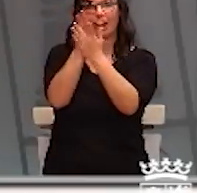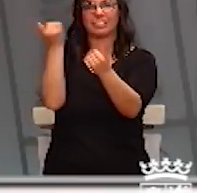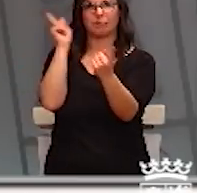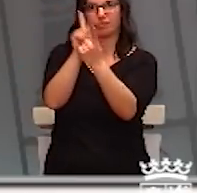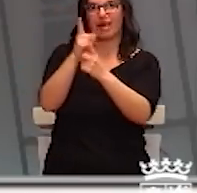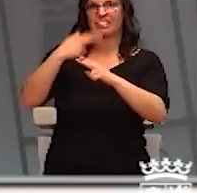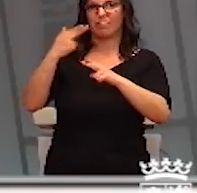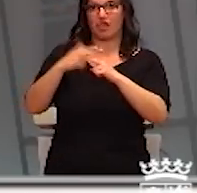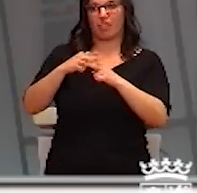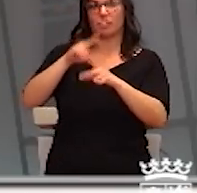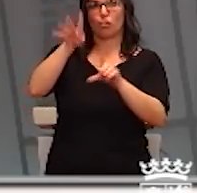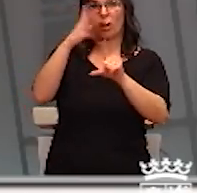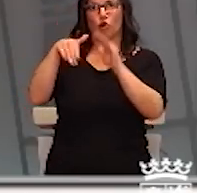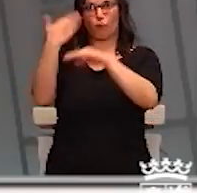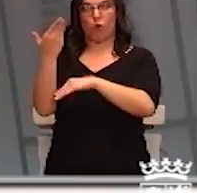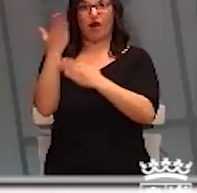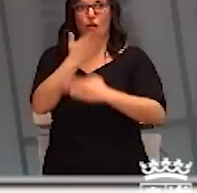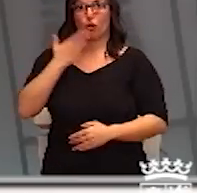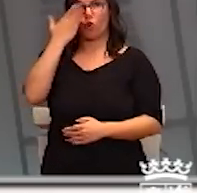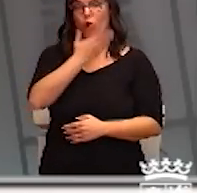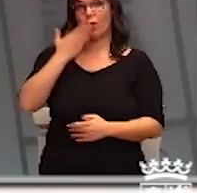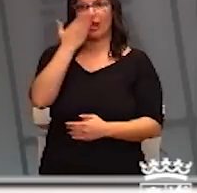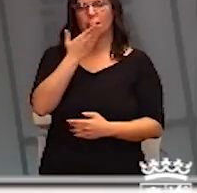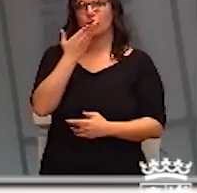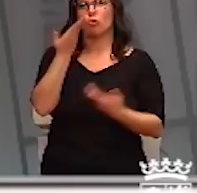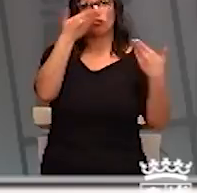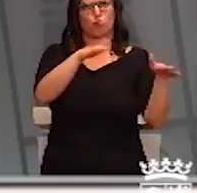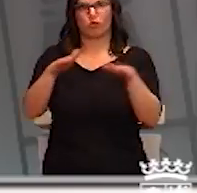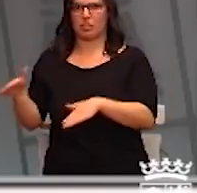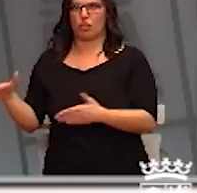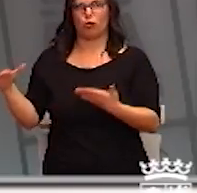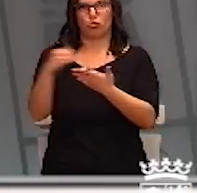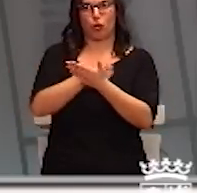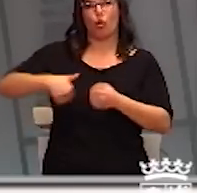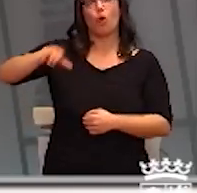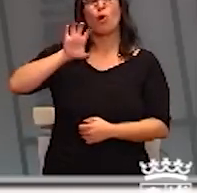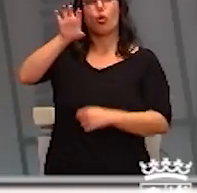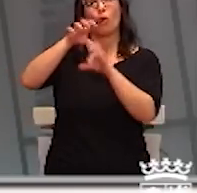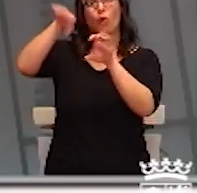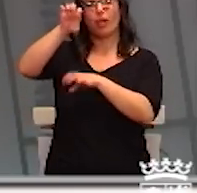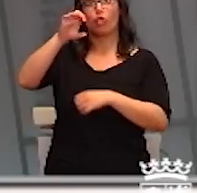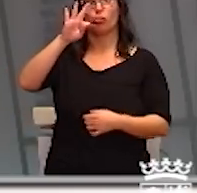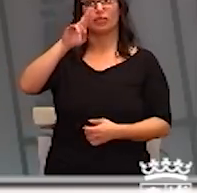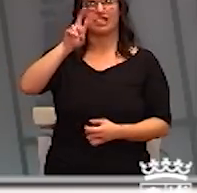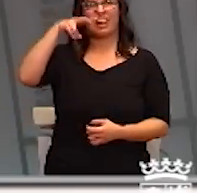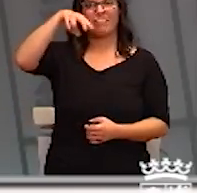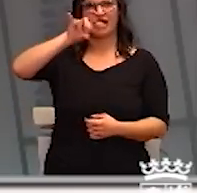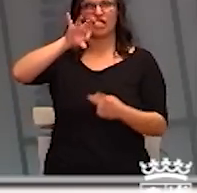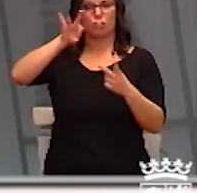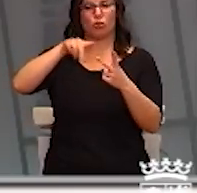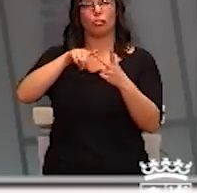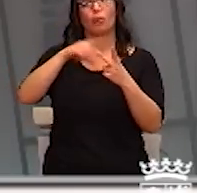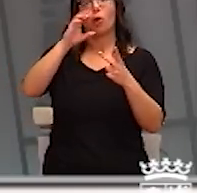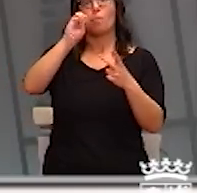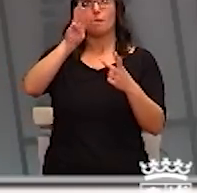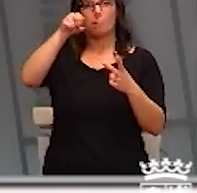extraescolares en los centros de todos los niveles educativos del Condado de Treviño, Pancorvo y el municipio